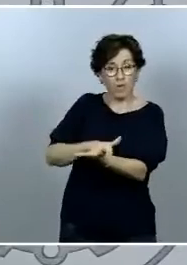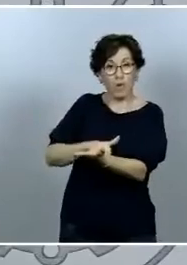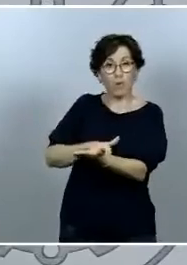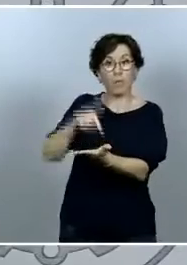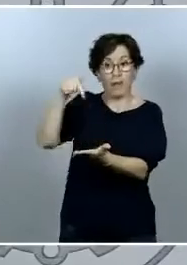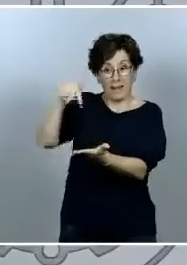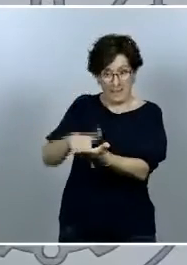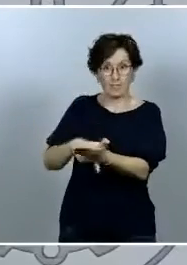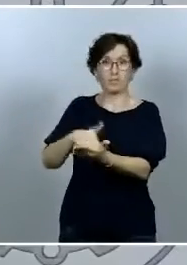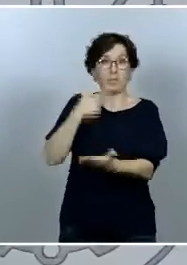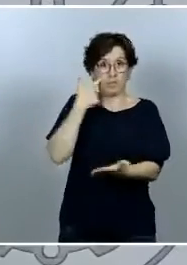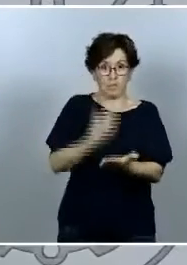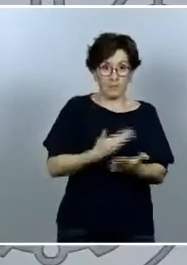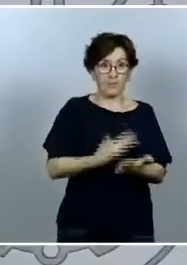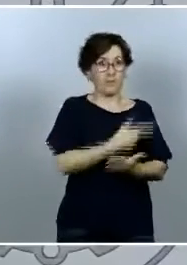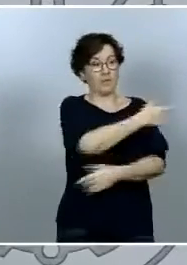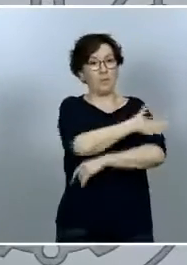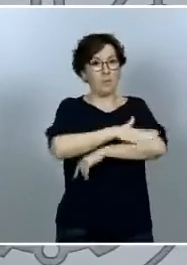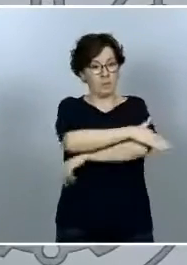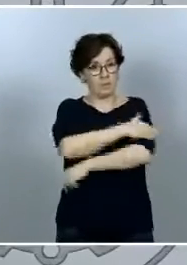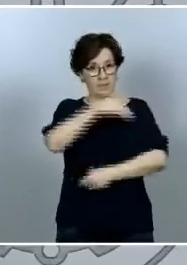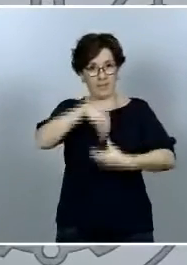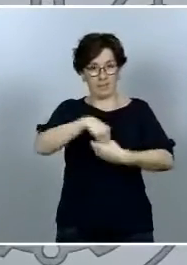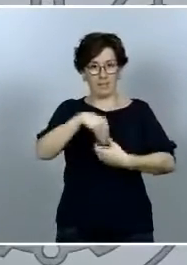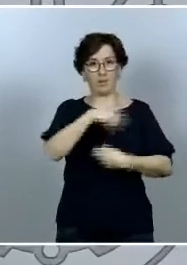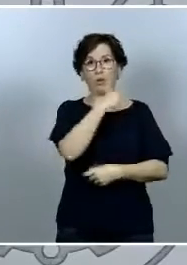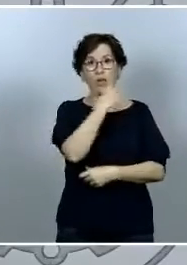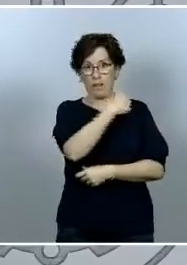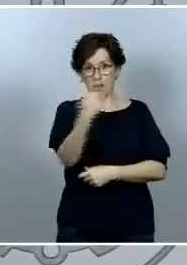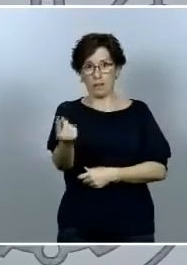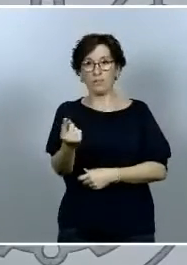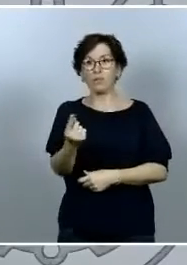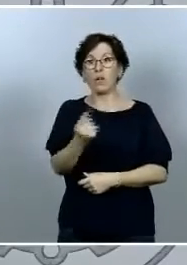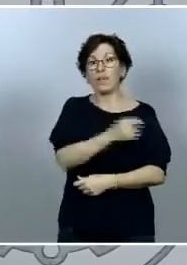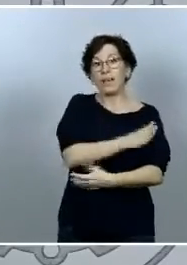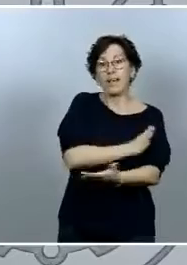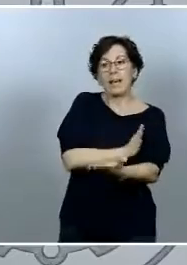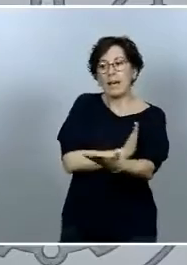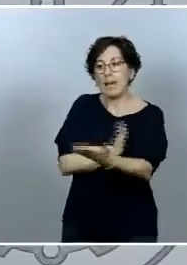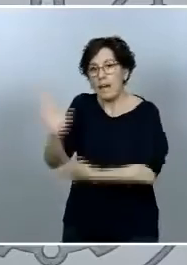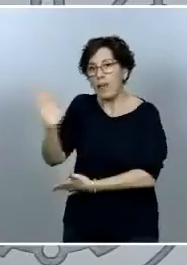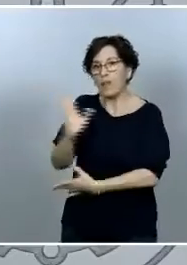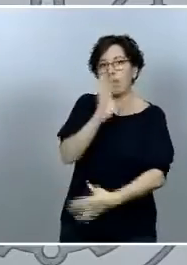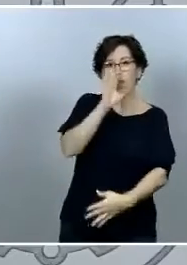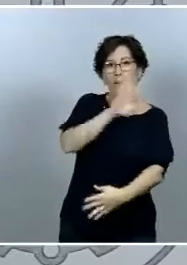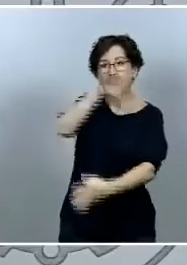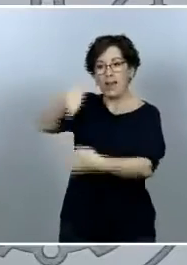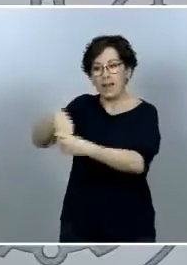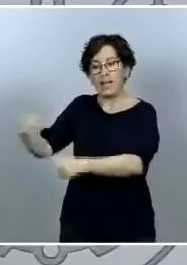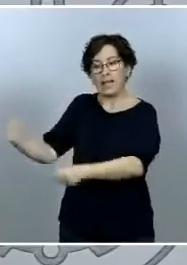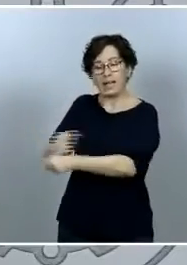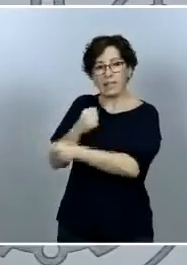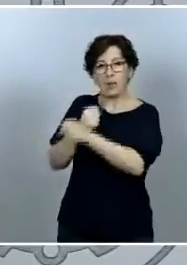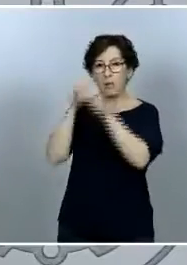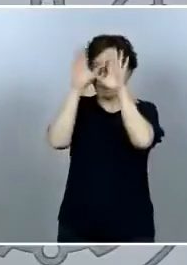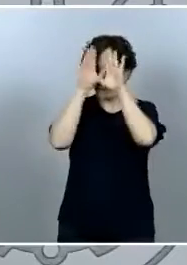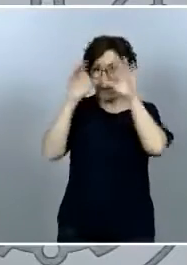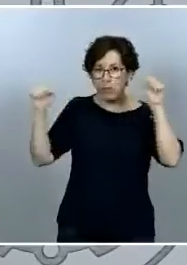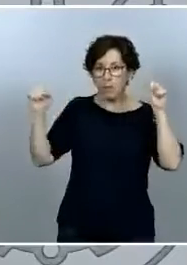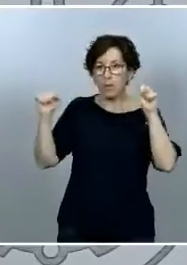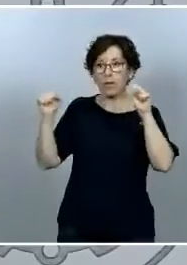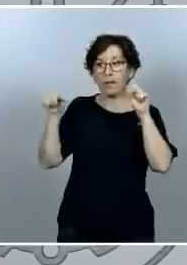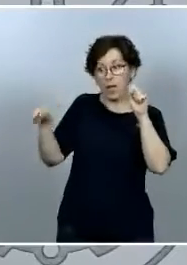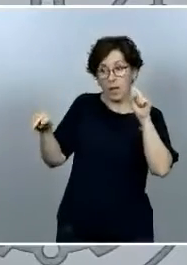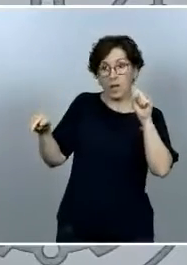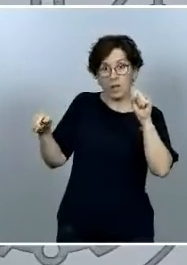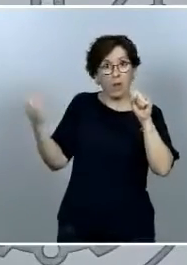viene transmitiendo de que no se ha producido ningún tipo de injerencia en la actuación de la Guardia Civil respecto a su obligación de prestar el